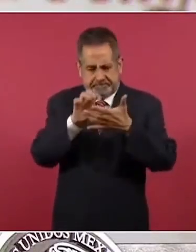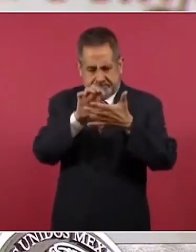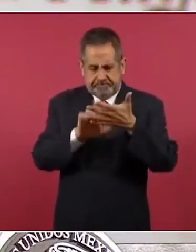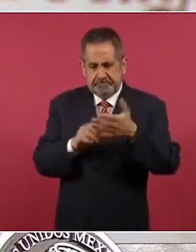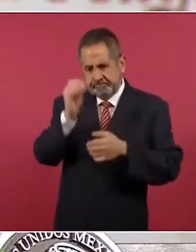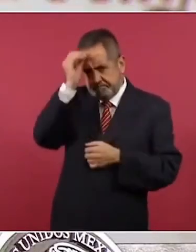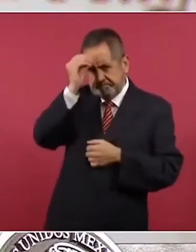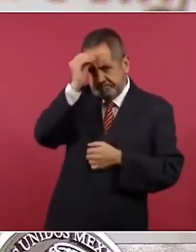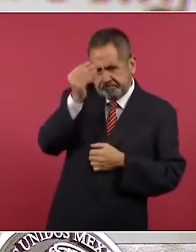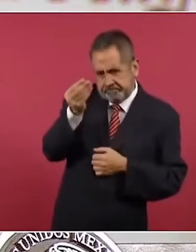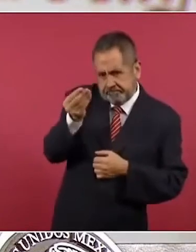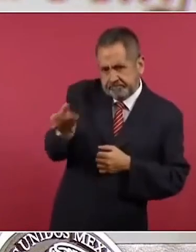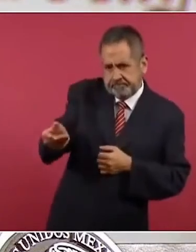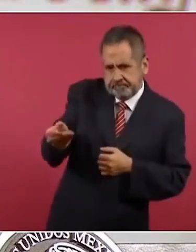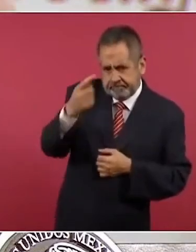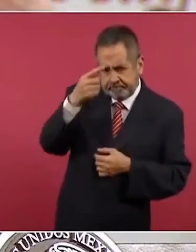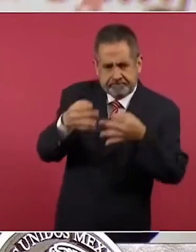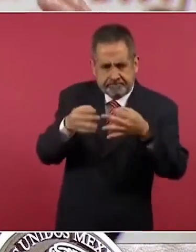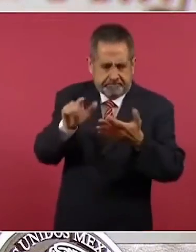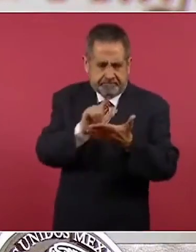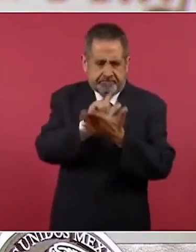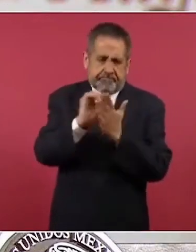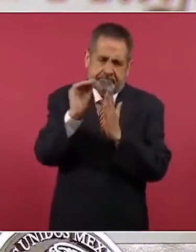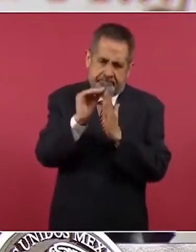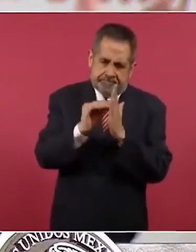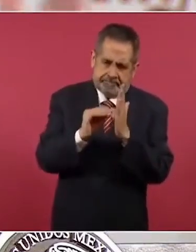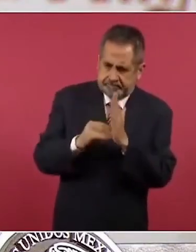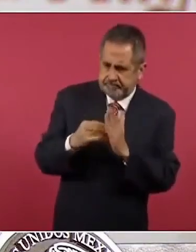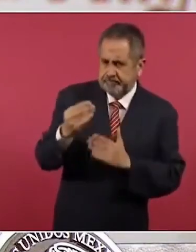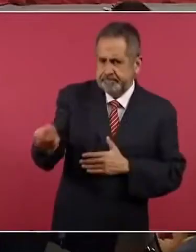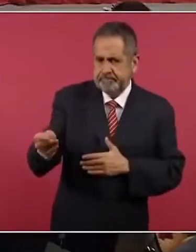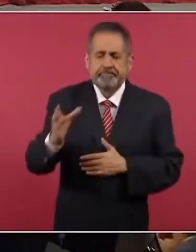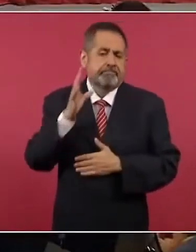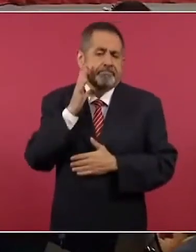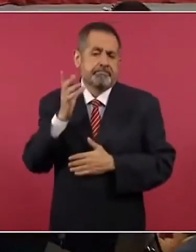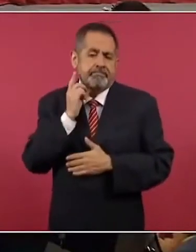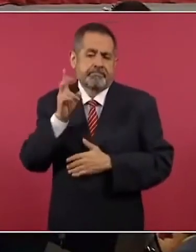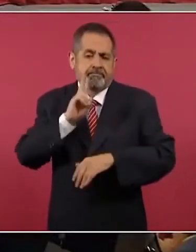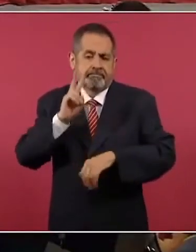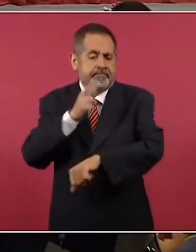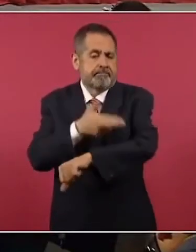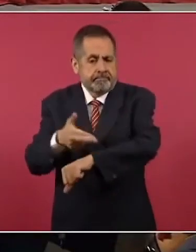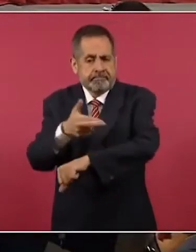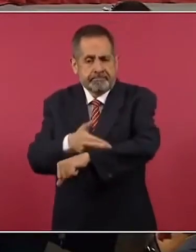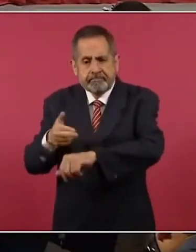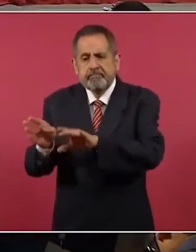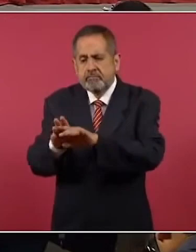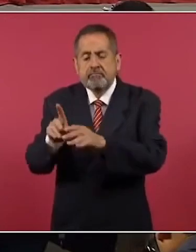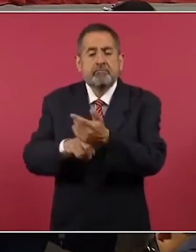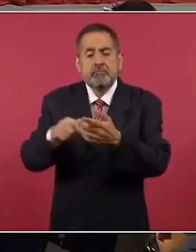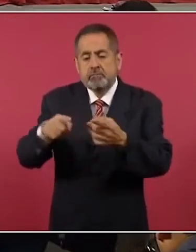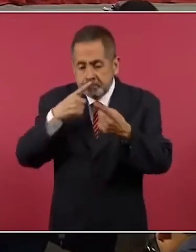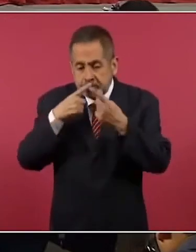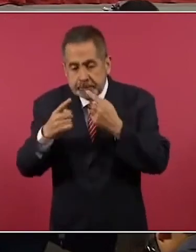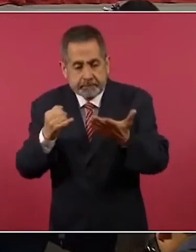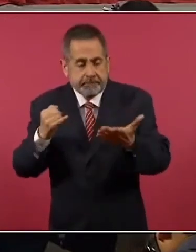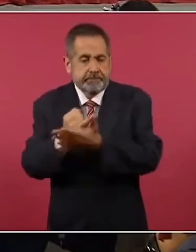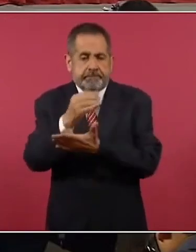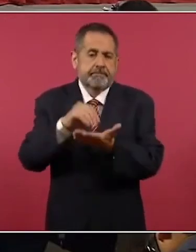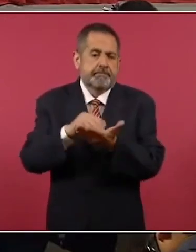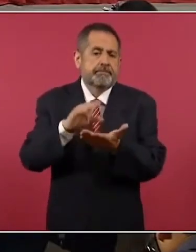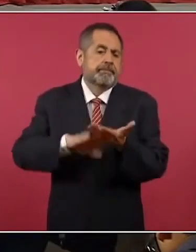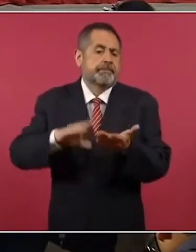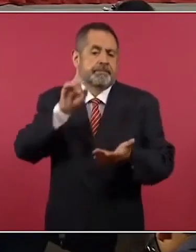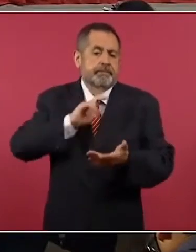entregado la opinión jurídica a la Cámara de Diputados para que procedan a dictaminar la minuta y se